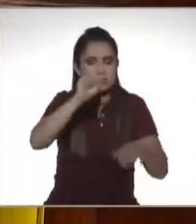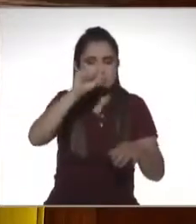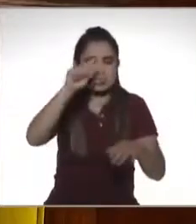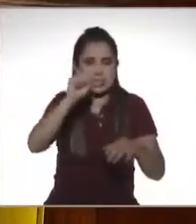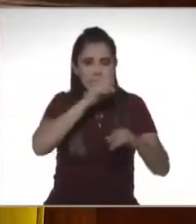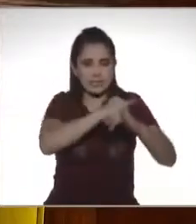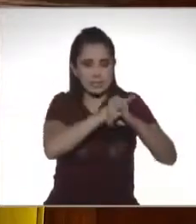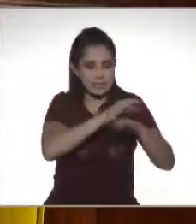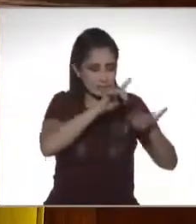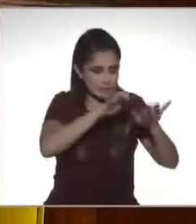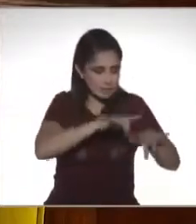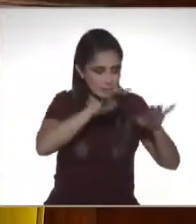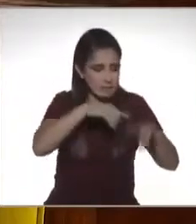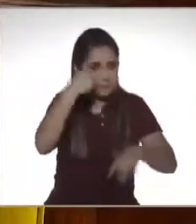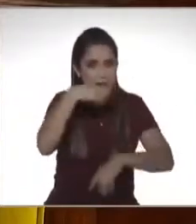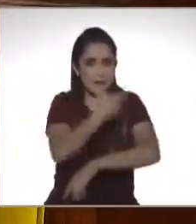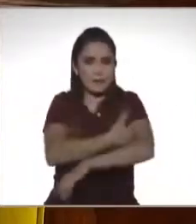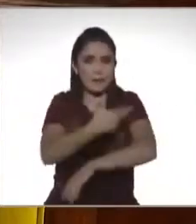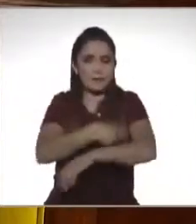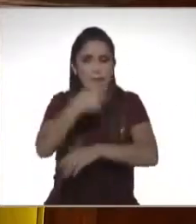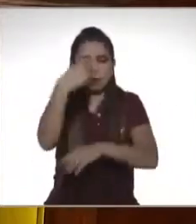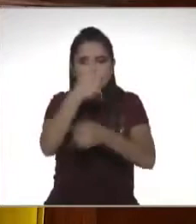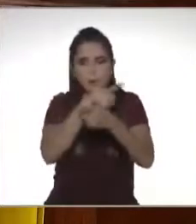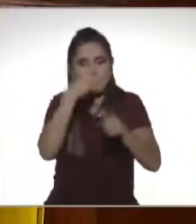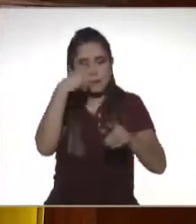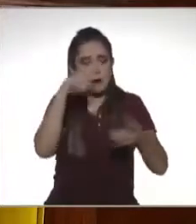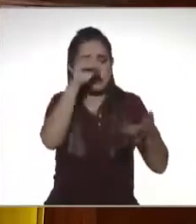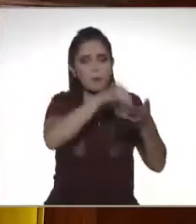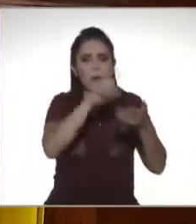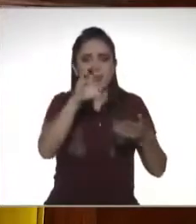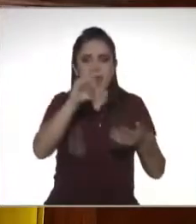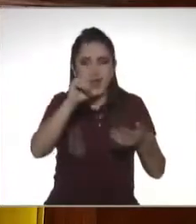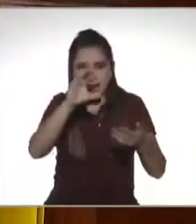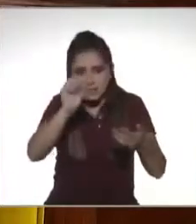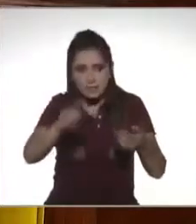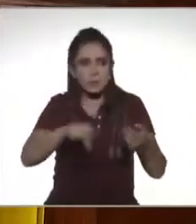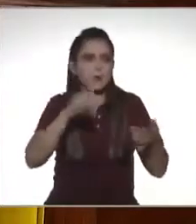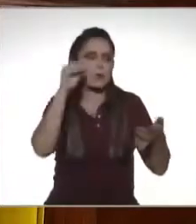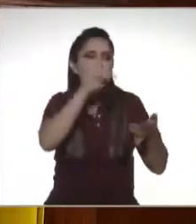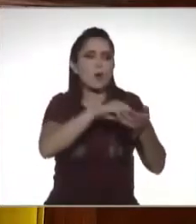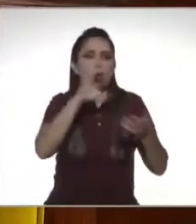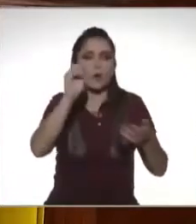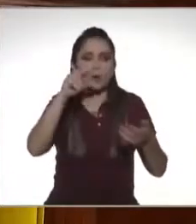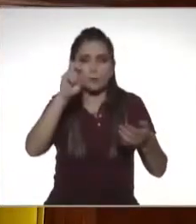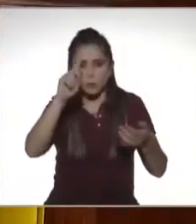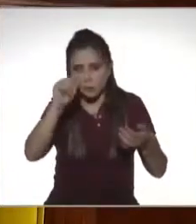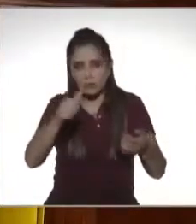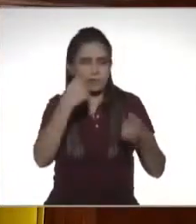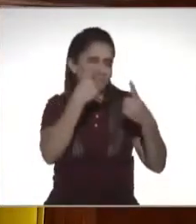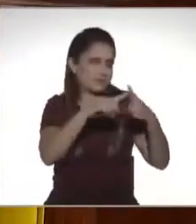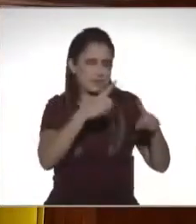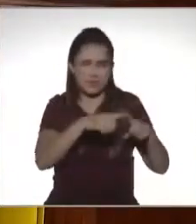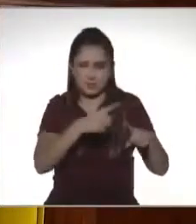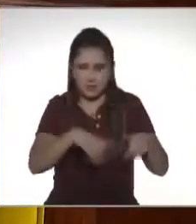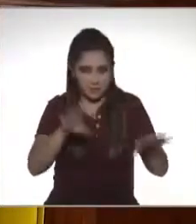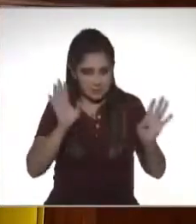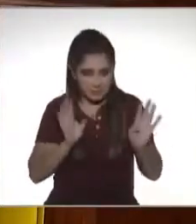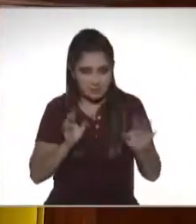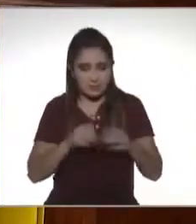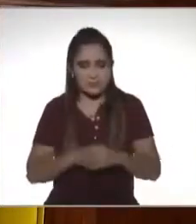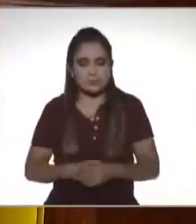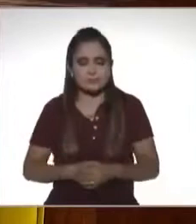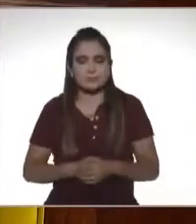para hacer lo que sea. Trámites, presentar declaraciones, consultas, una serie de situaciones en las cuales tú puedes